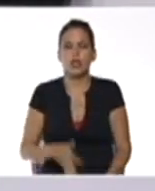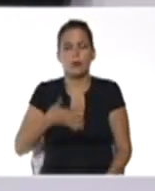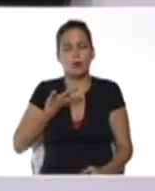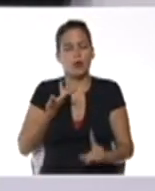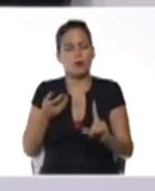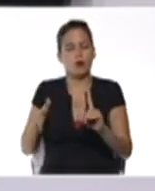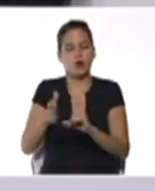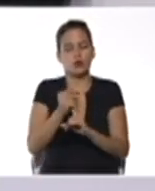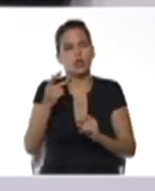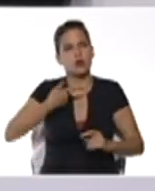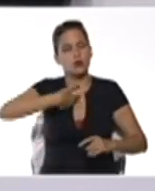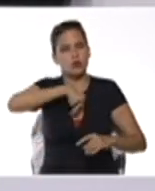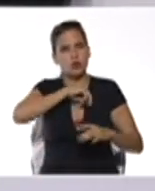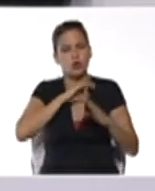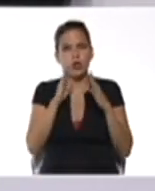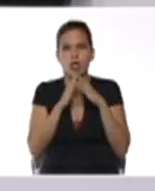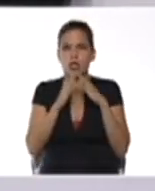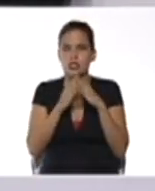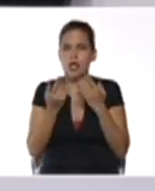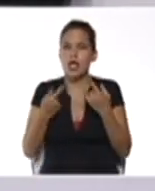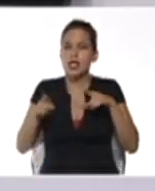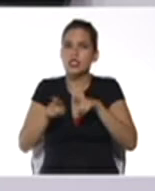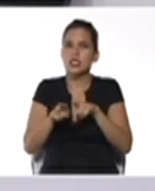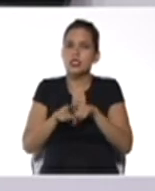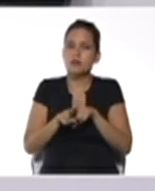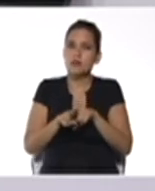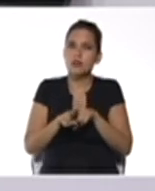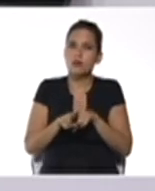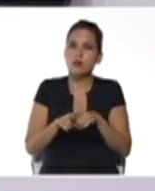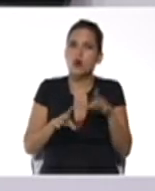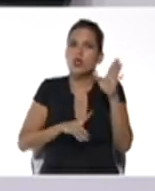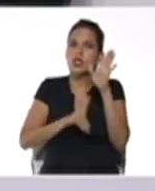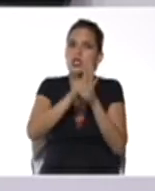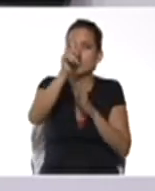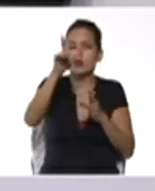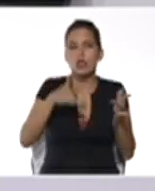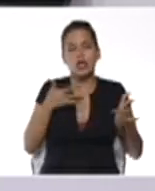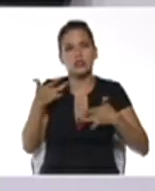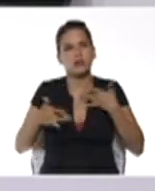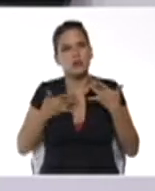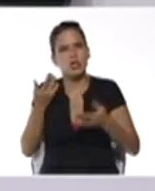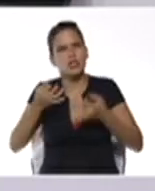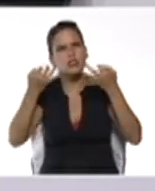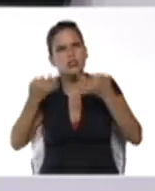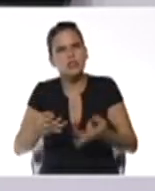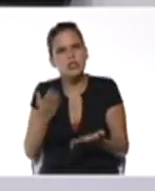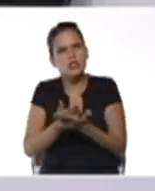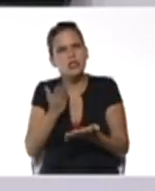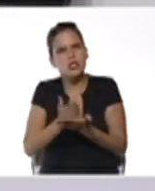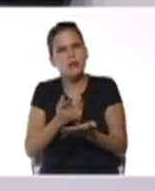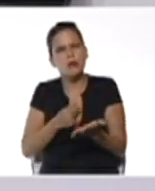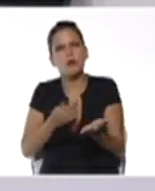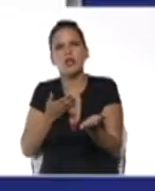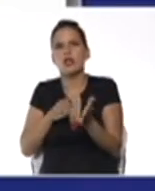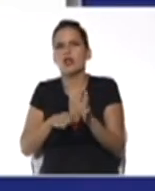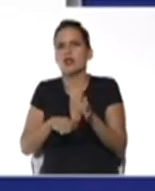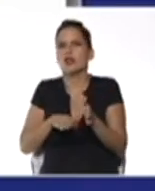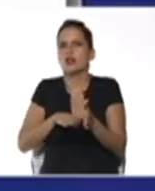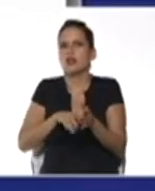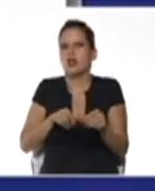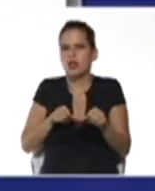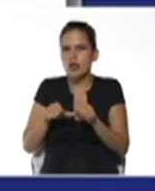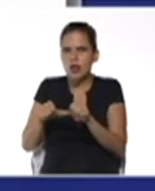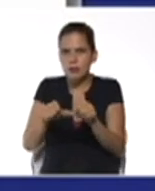encontrar nosotros en casa asimismo desarrollar actividades que siempre vayan encaminadas a las habilidades